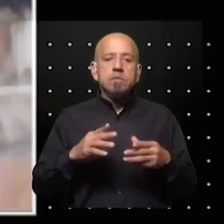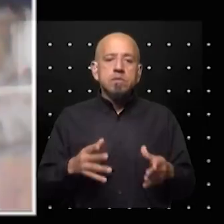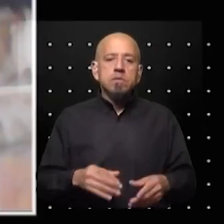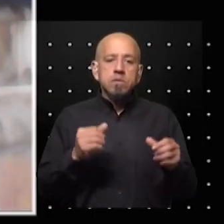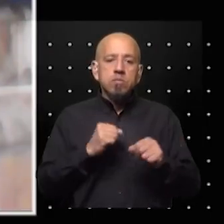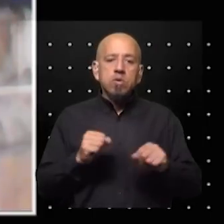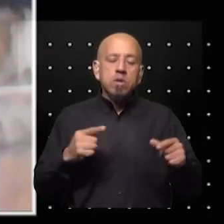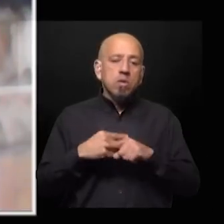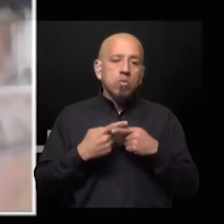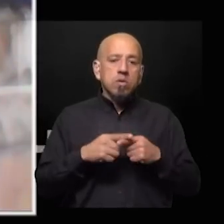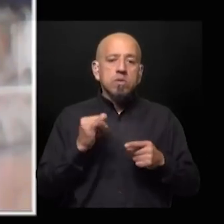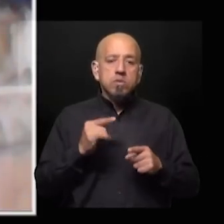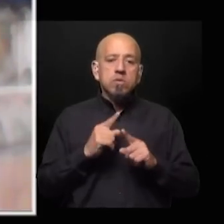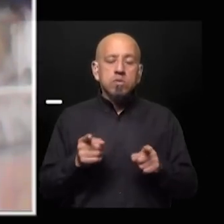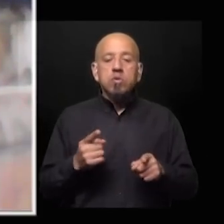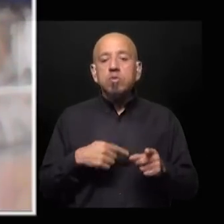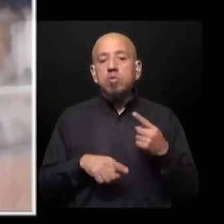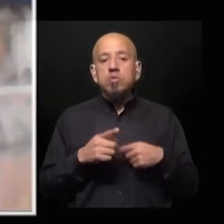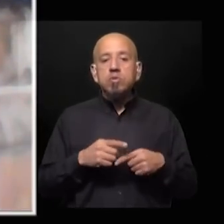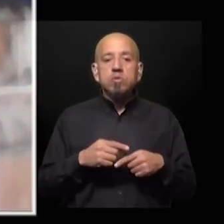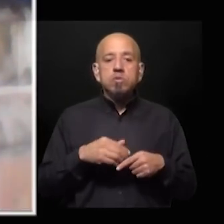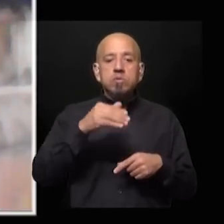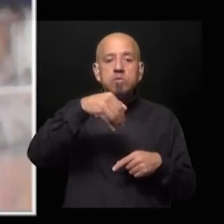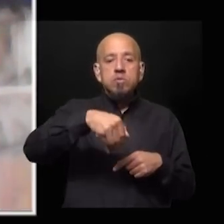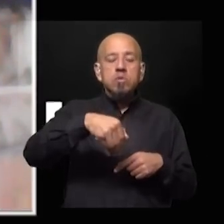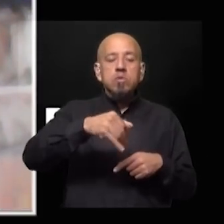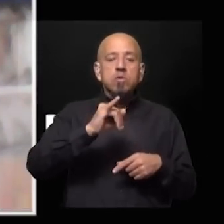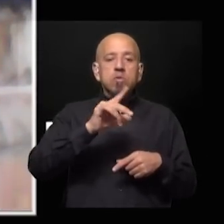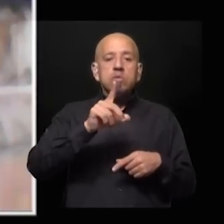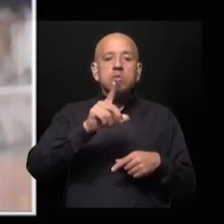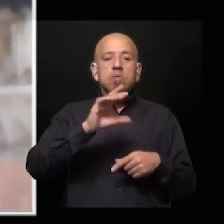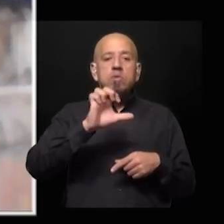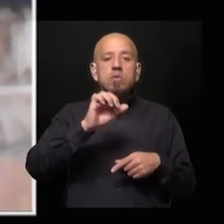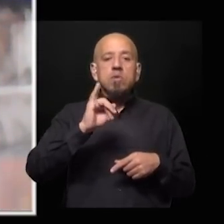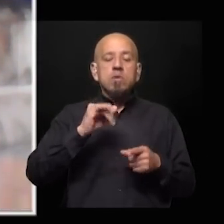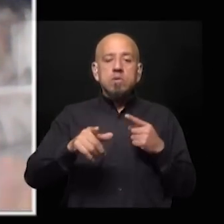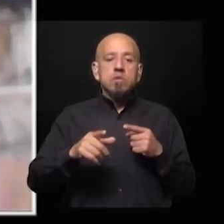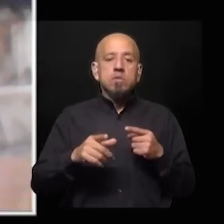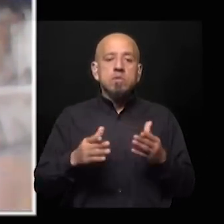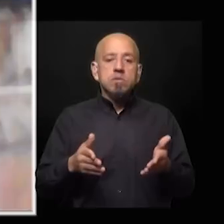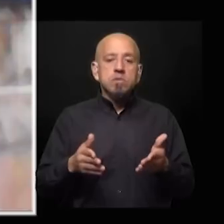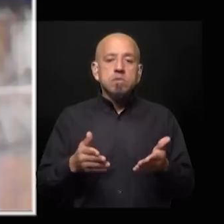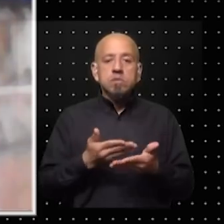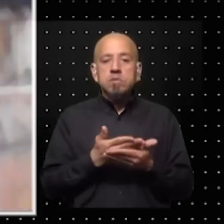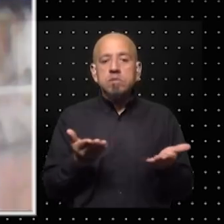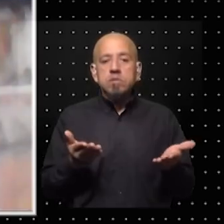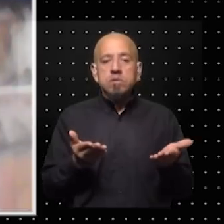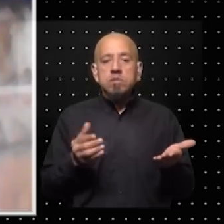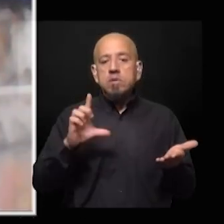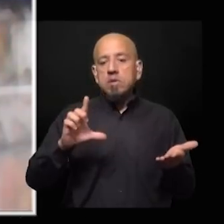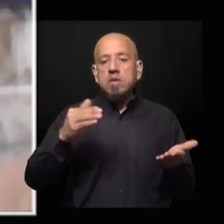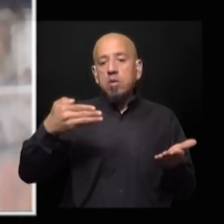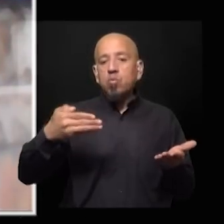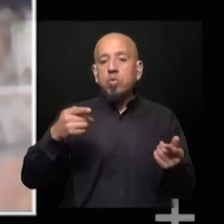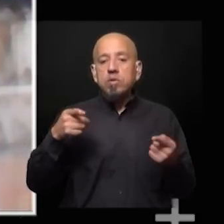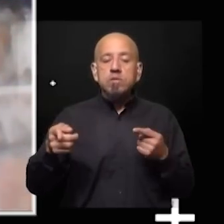discutir y decir entonces como mi ley corre tanto el eje de la discusión quedan Larreta y Patricia